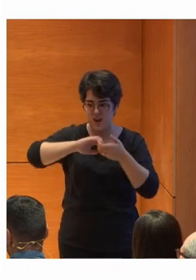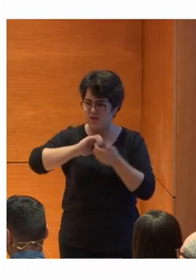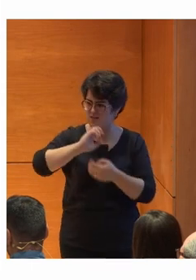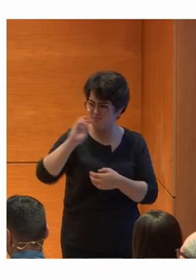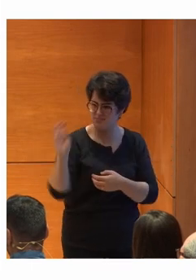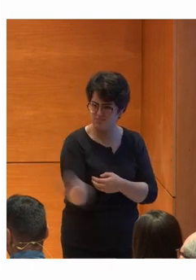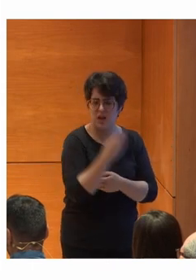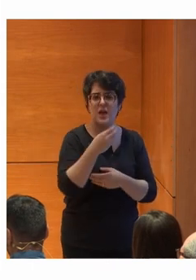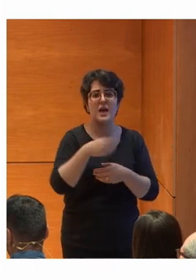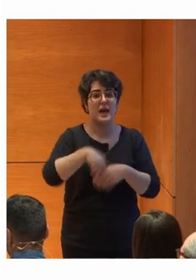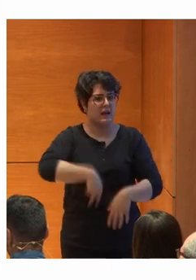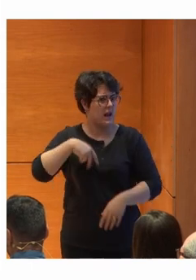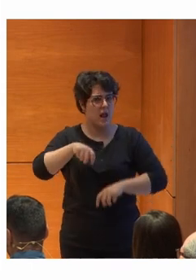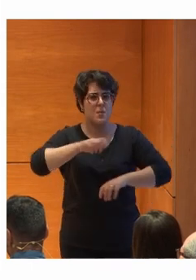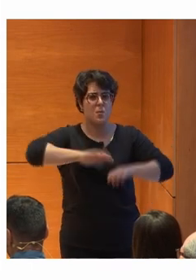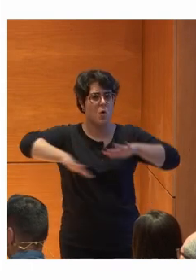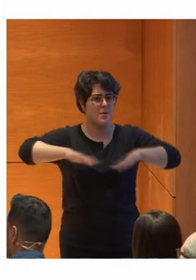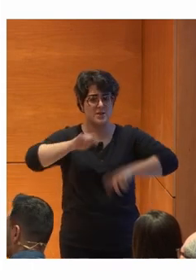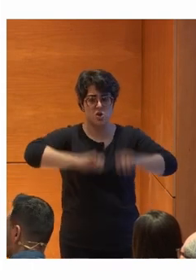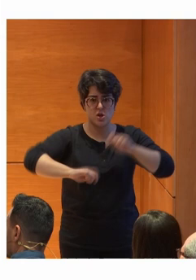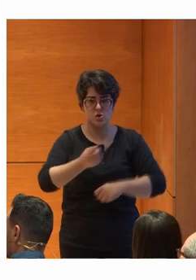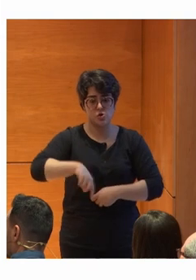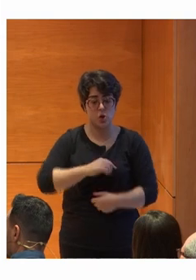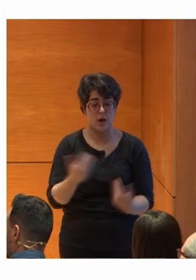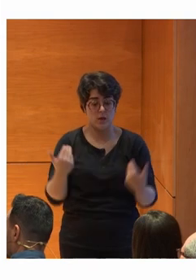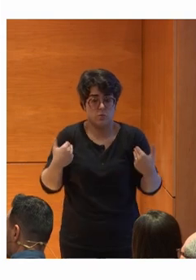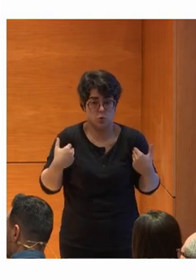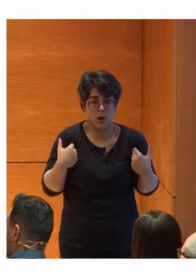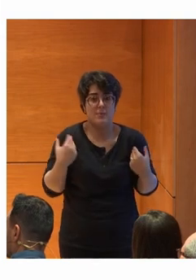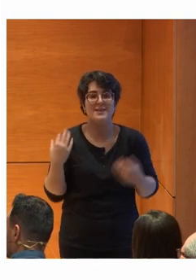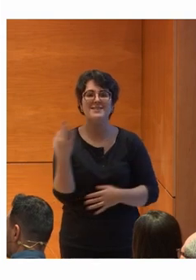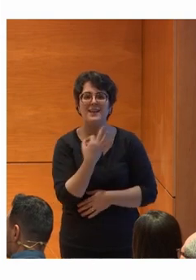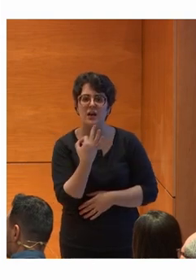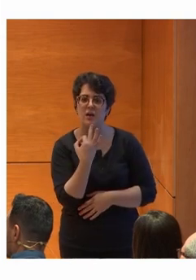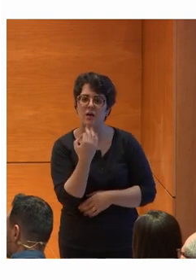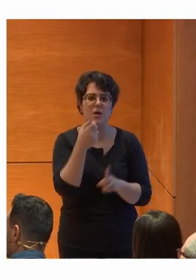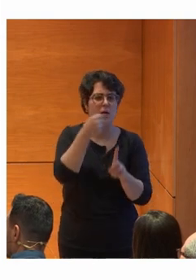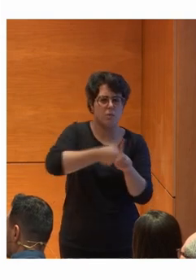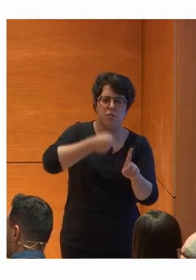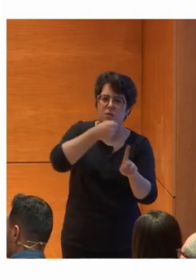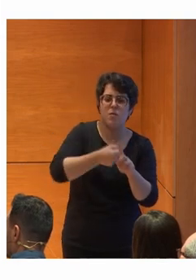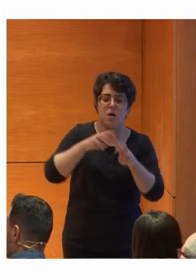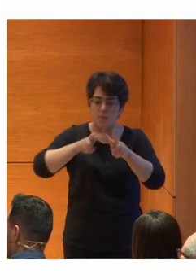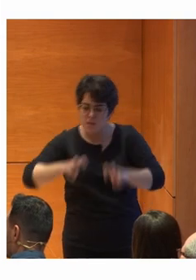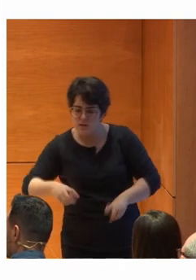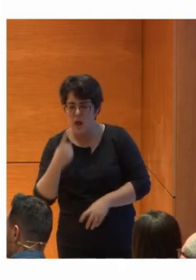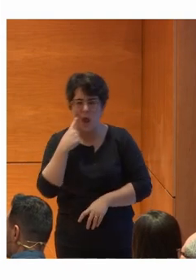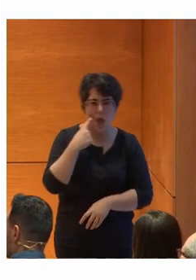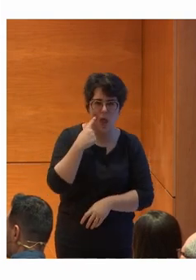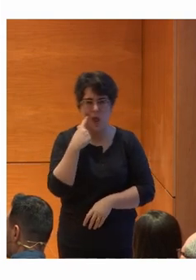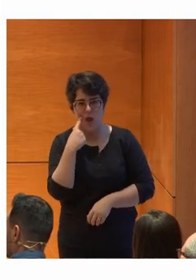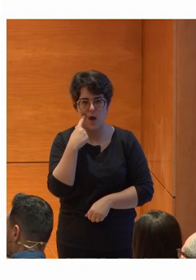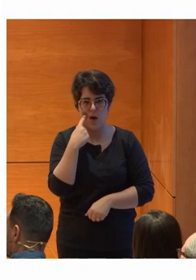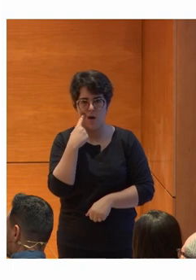movimientos asociativos Somos los responsables de pelear, investigar Y ver cómo podemos